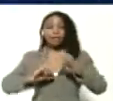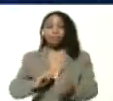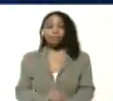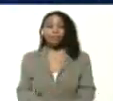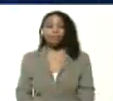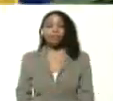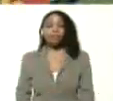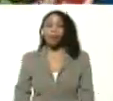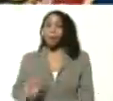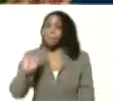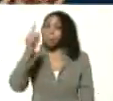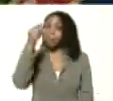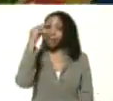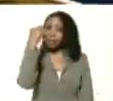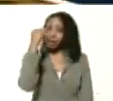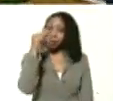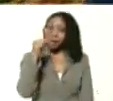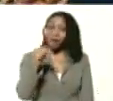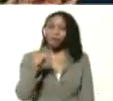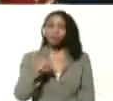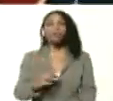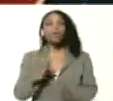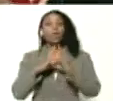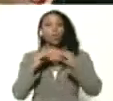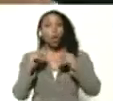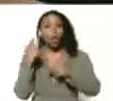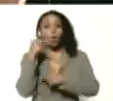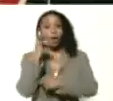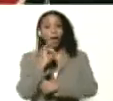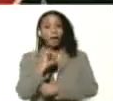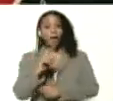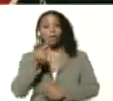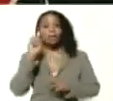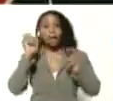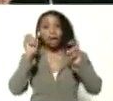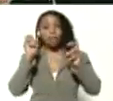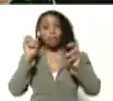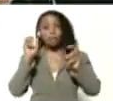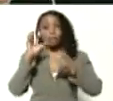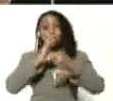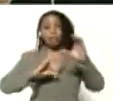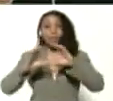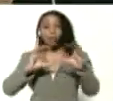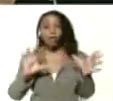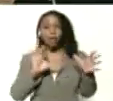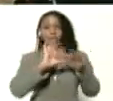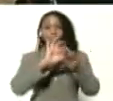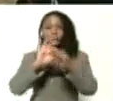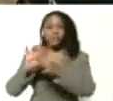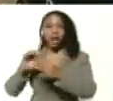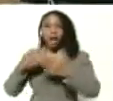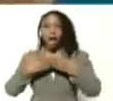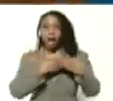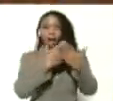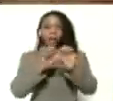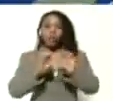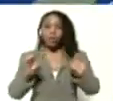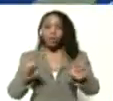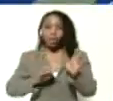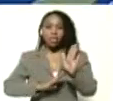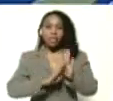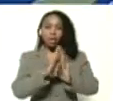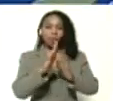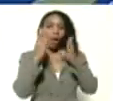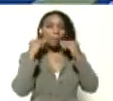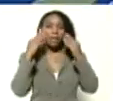primer nivel aquí está todo lo que es el reto científico que articula la educación y el desarrollo de